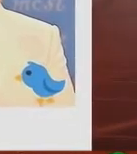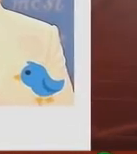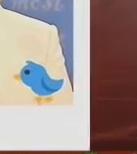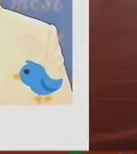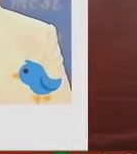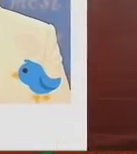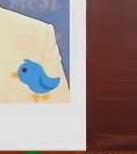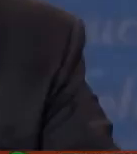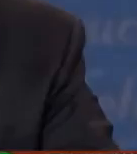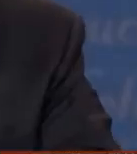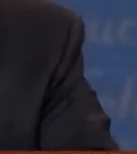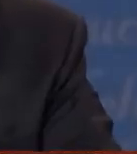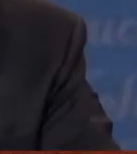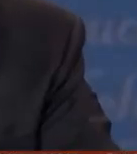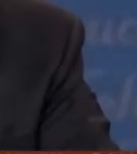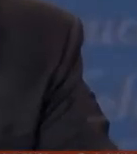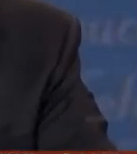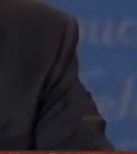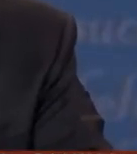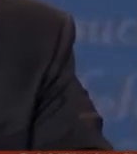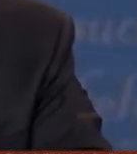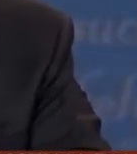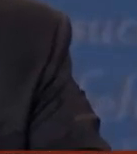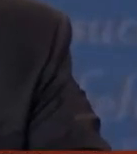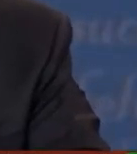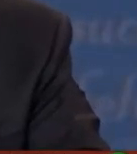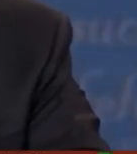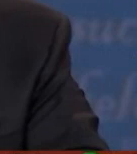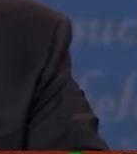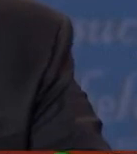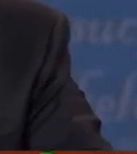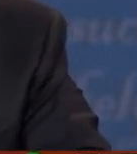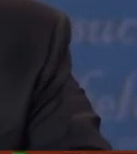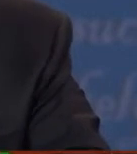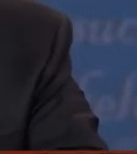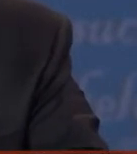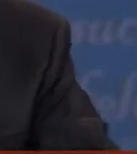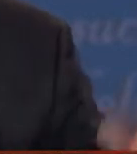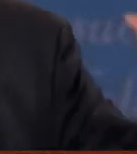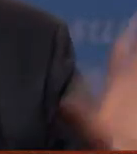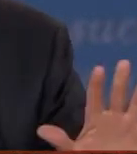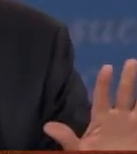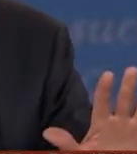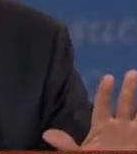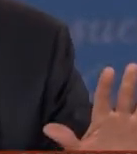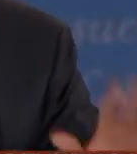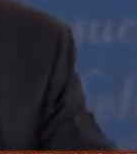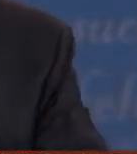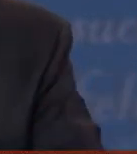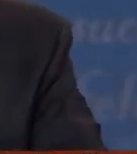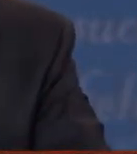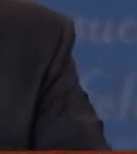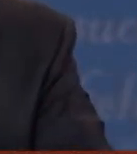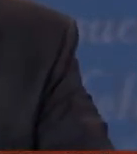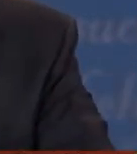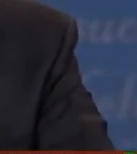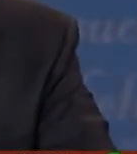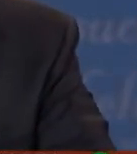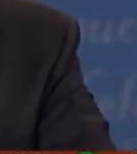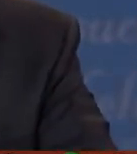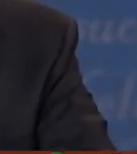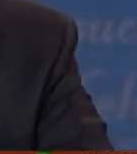fue la última contienda entre los candidatos fue denominado en Twitter como un show de pleitos personales más que